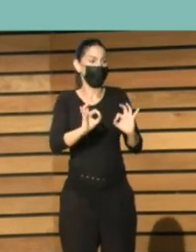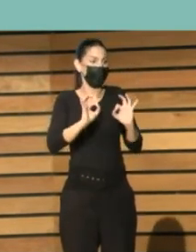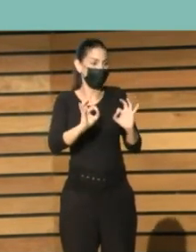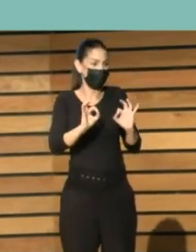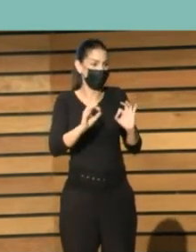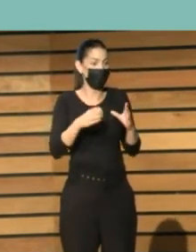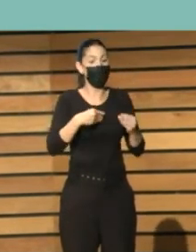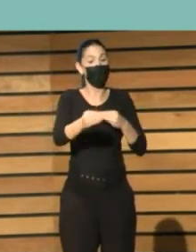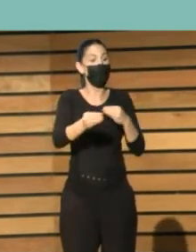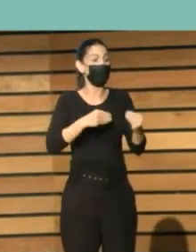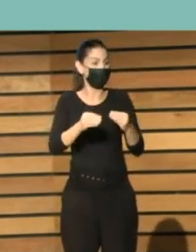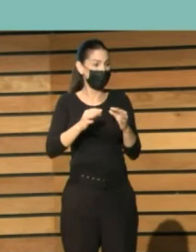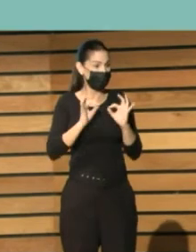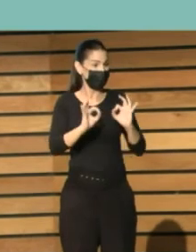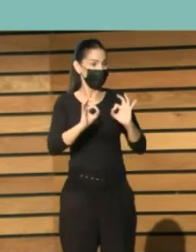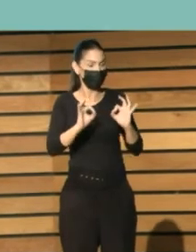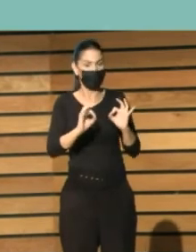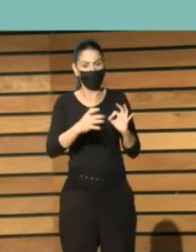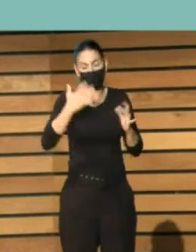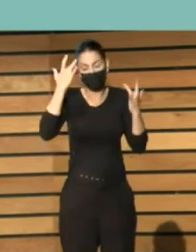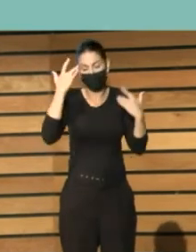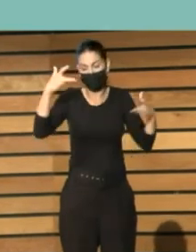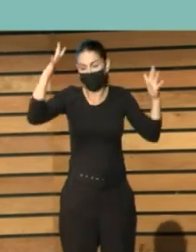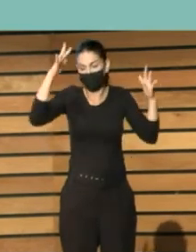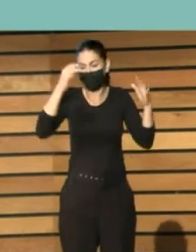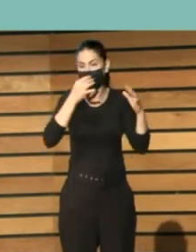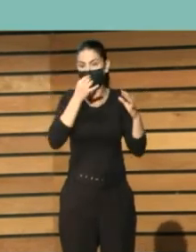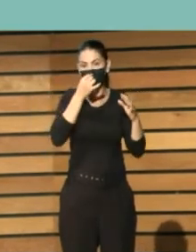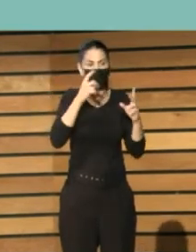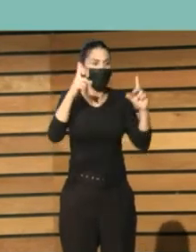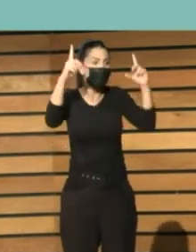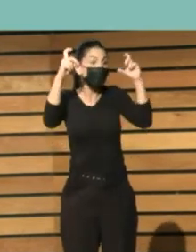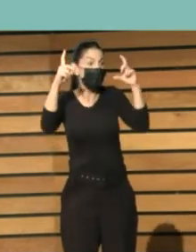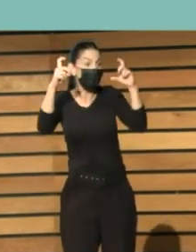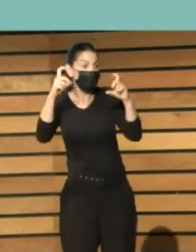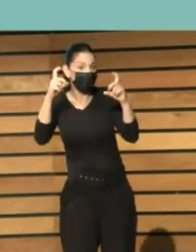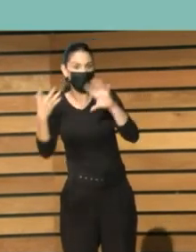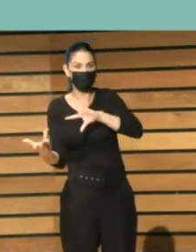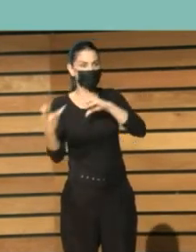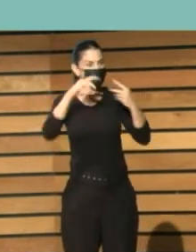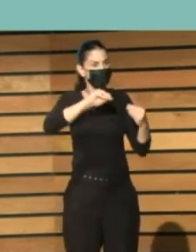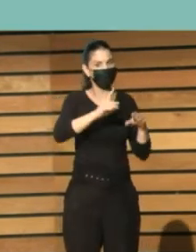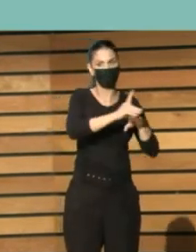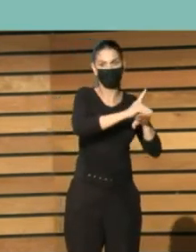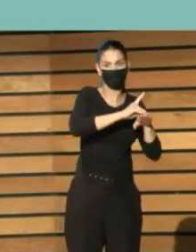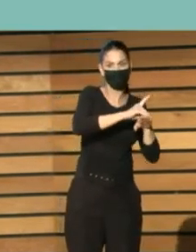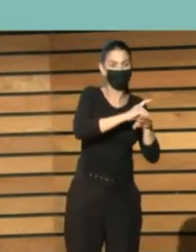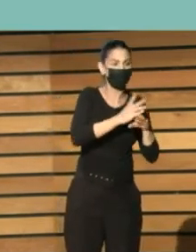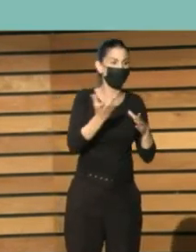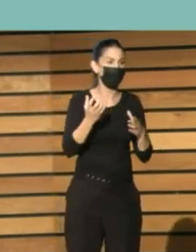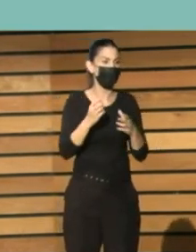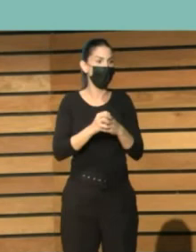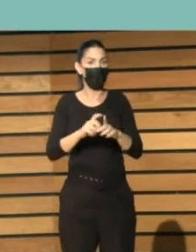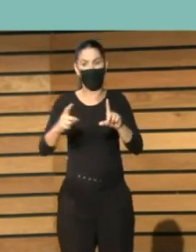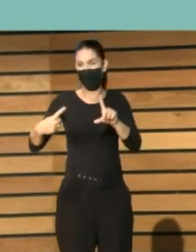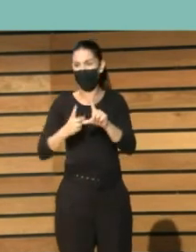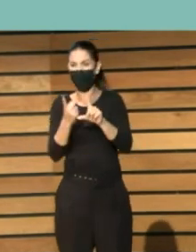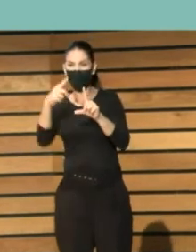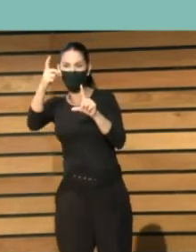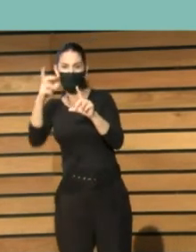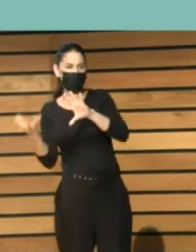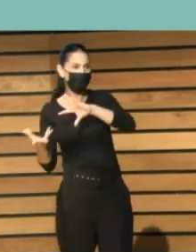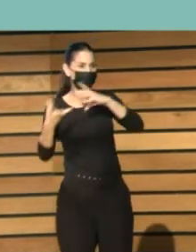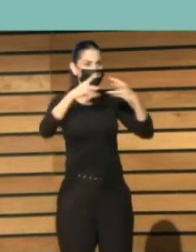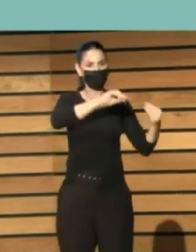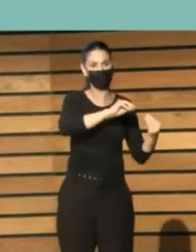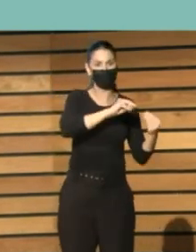Por ejemplo, podemos tener que digitalizar materiales fotográficos, placas de vidrio, microfilms, mapas, rollos de gramola,